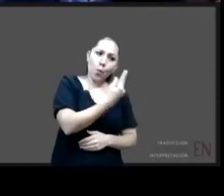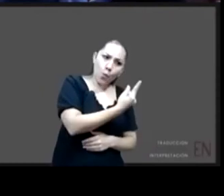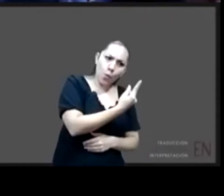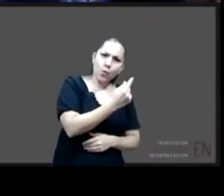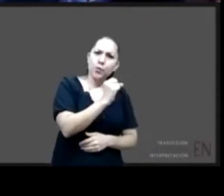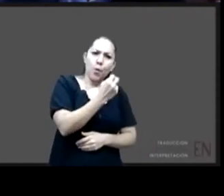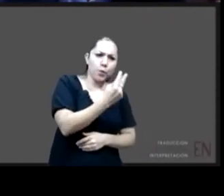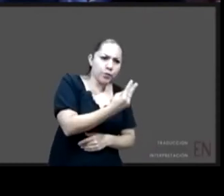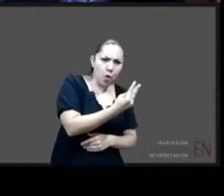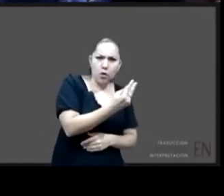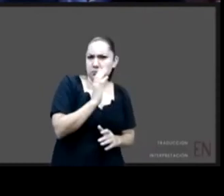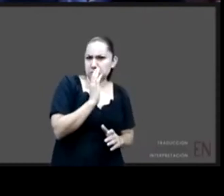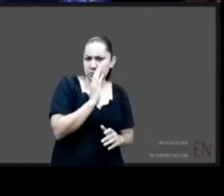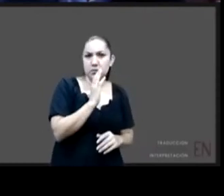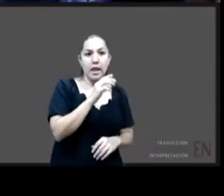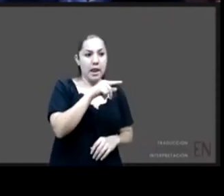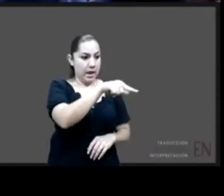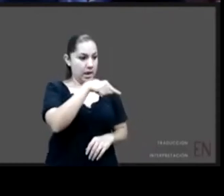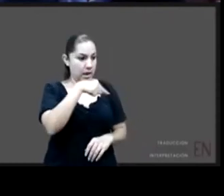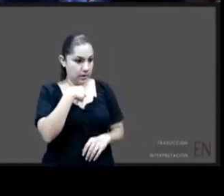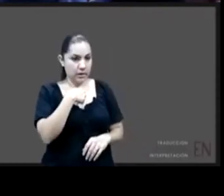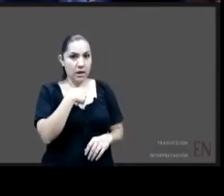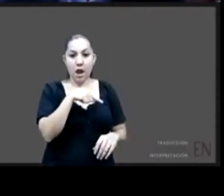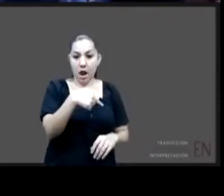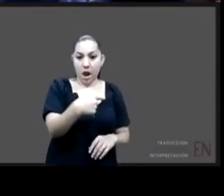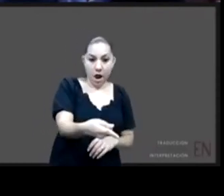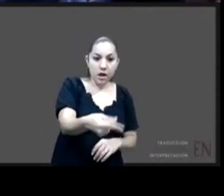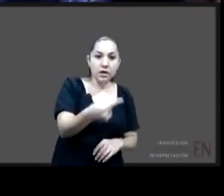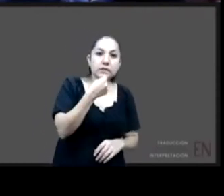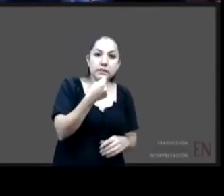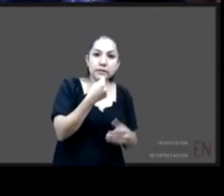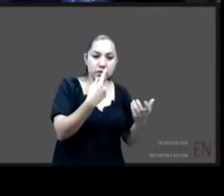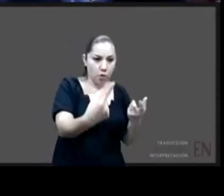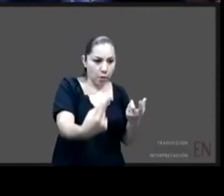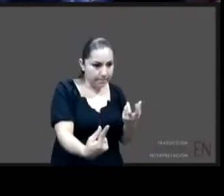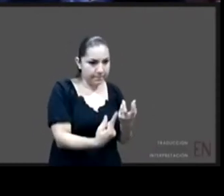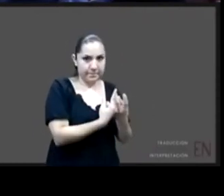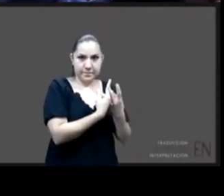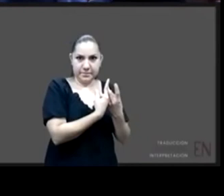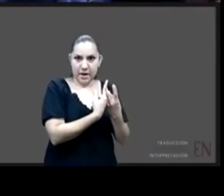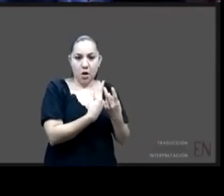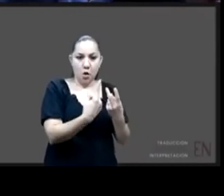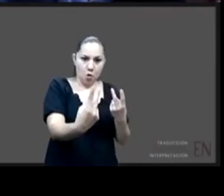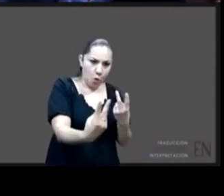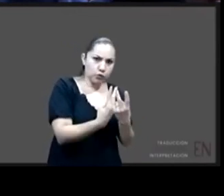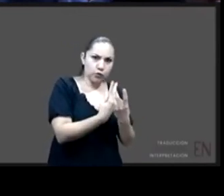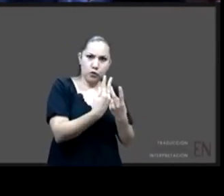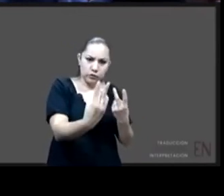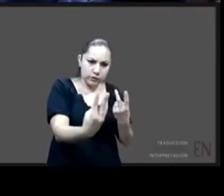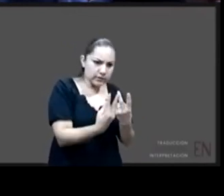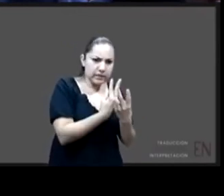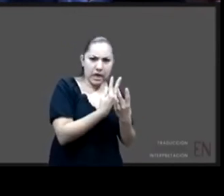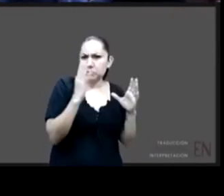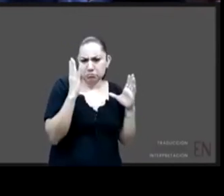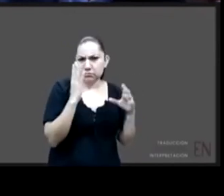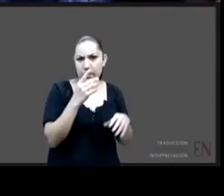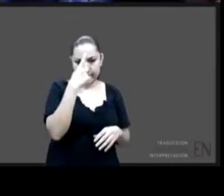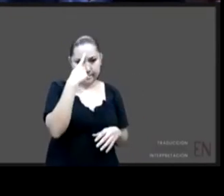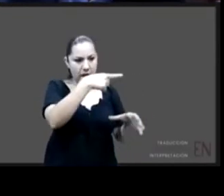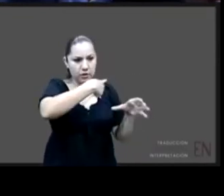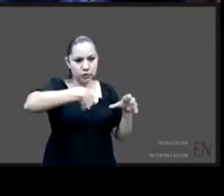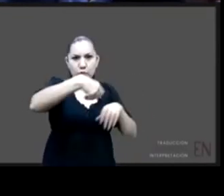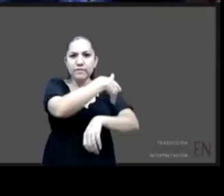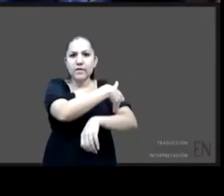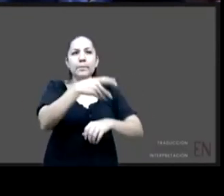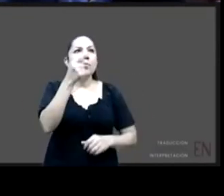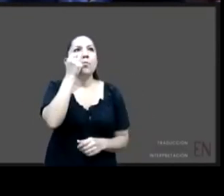conviven respecto de integrar a un niño o varios niños bajo su familia sea el formato